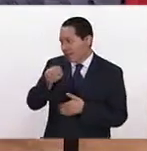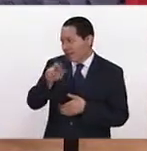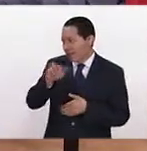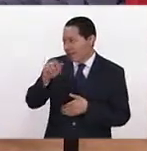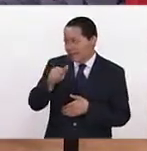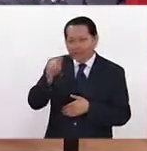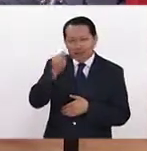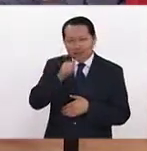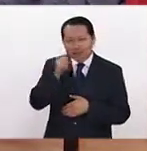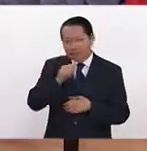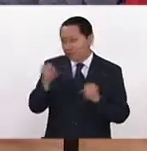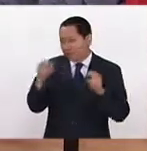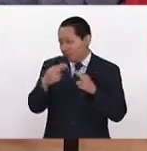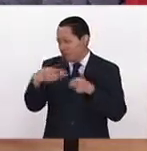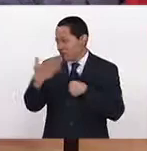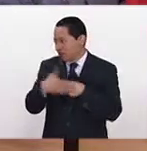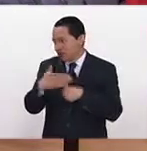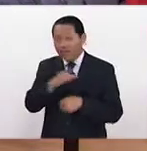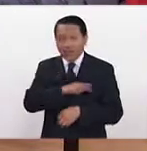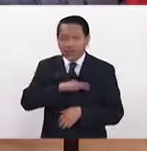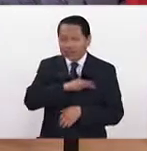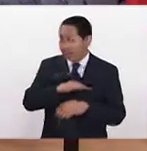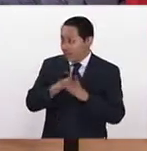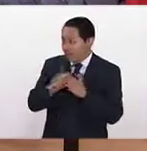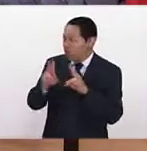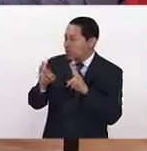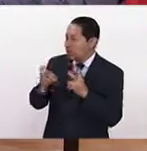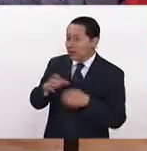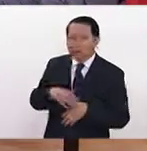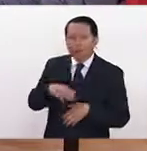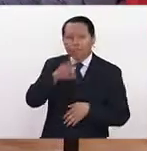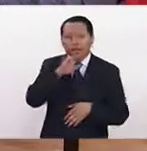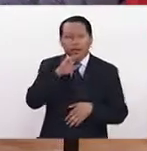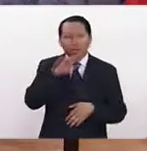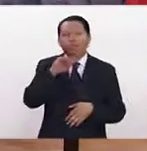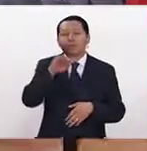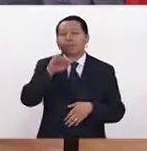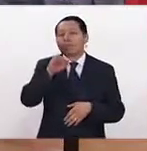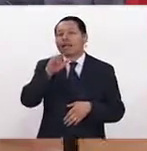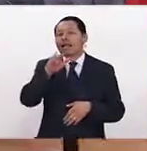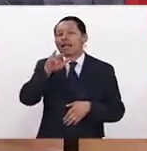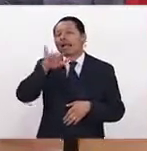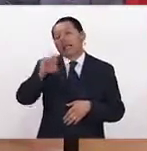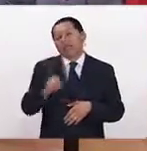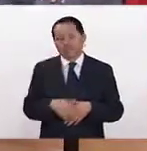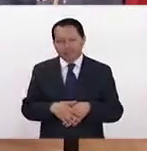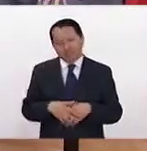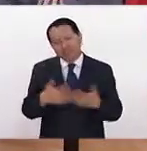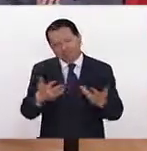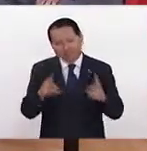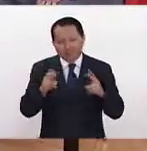como siempre, nos vemos pronto la próxima semana. Felicidades por ti, ¿cómo se llama tu libro? Mamás Milenial. Mamás Milenial, bueno, ahí está un tema muy interesante, gracias.